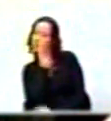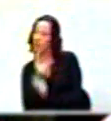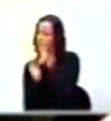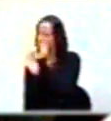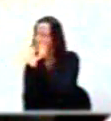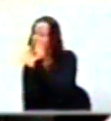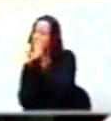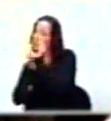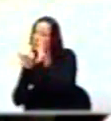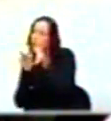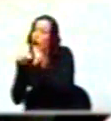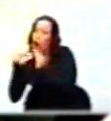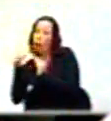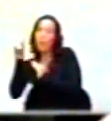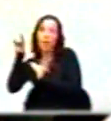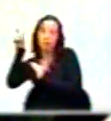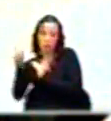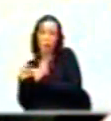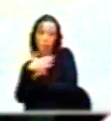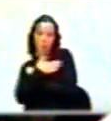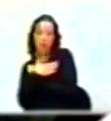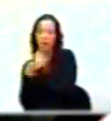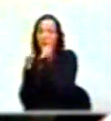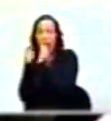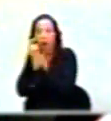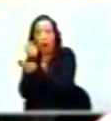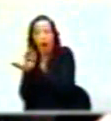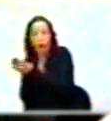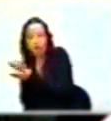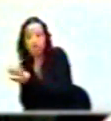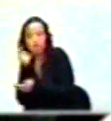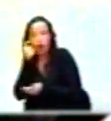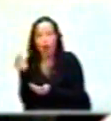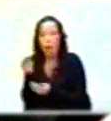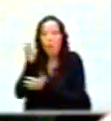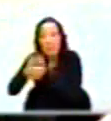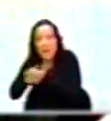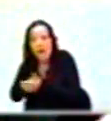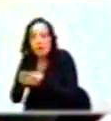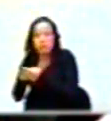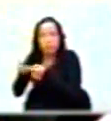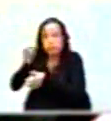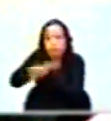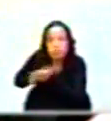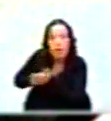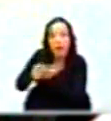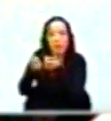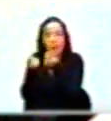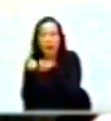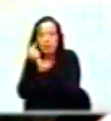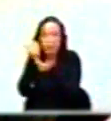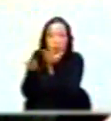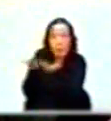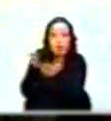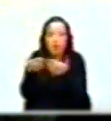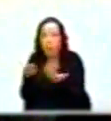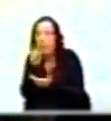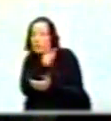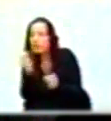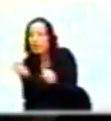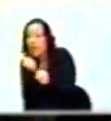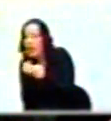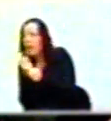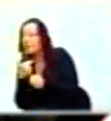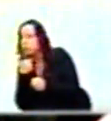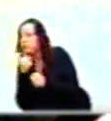laborales, que le da consejos para recortar la posibilidad de los trabajadores de este